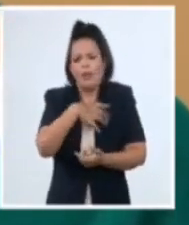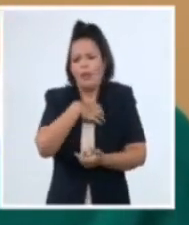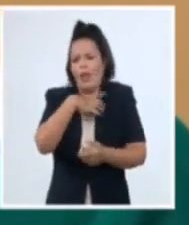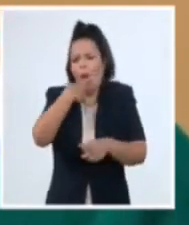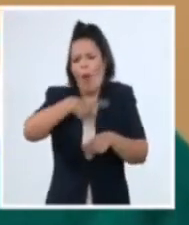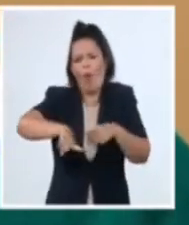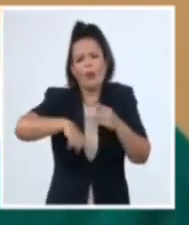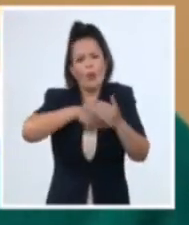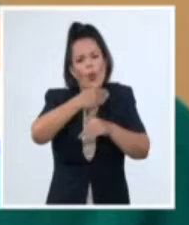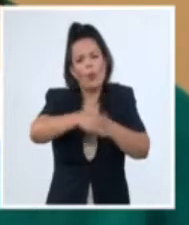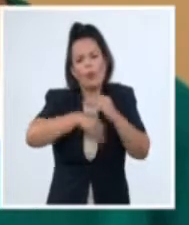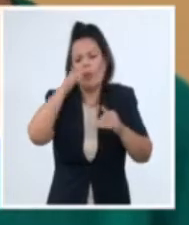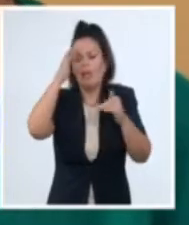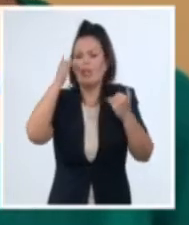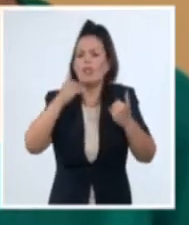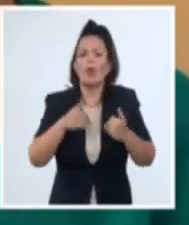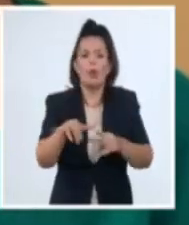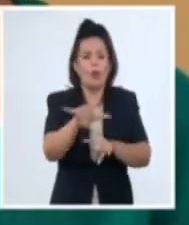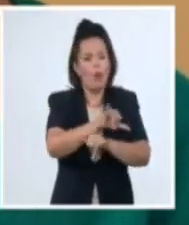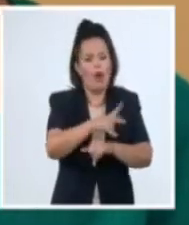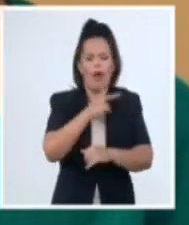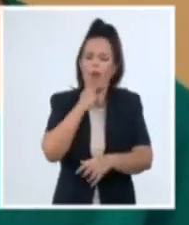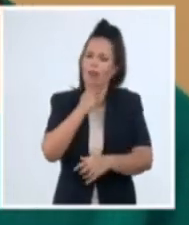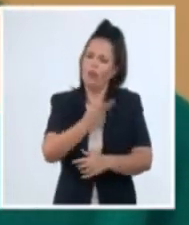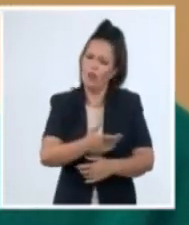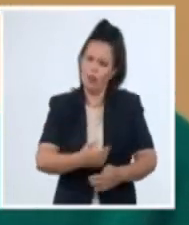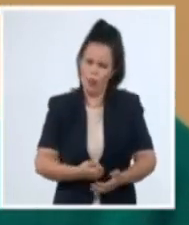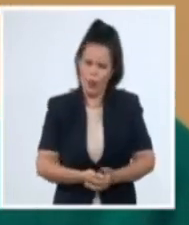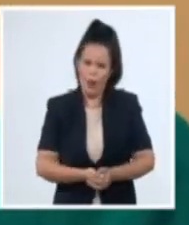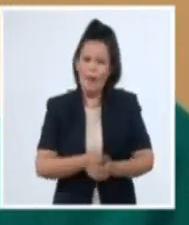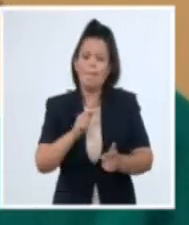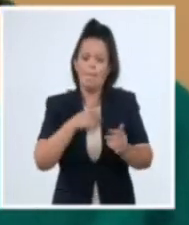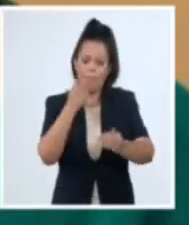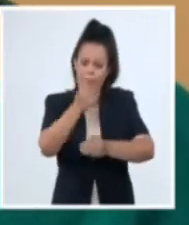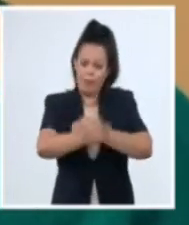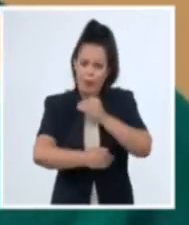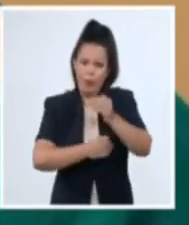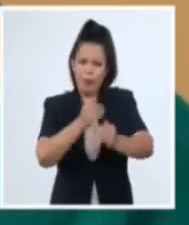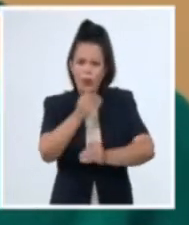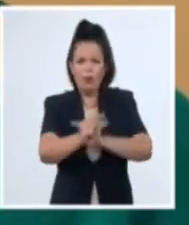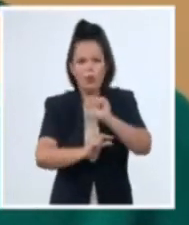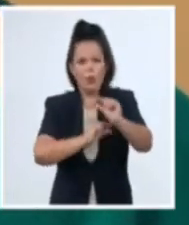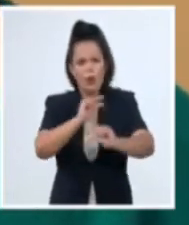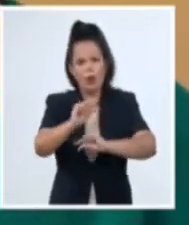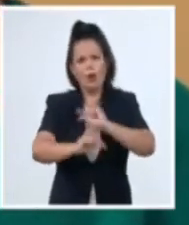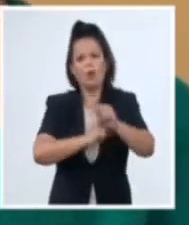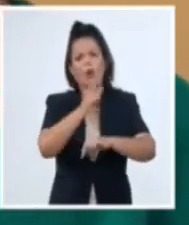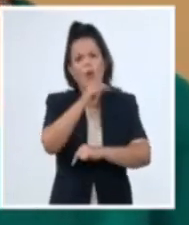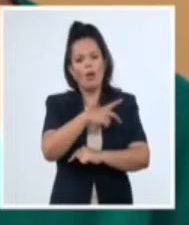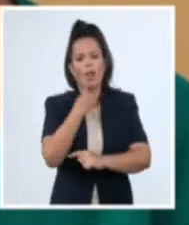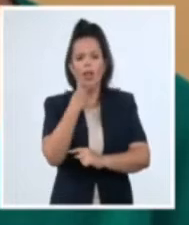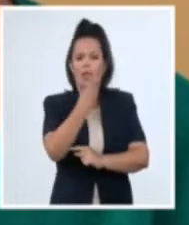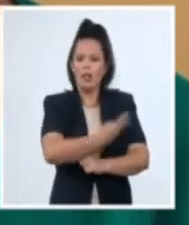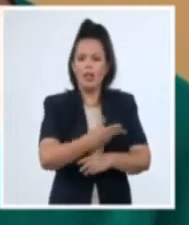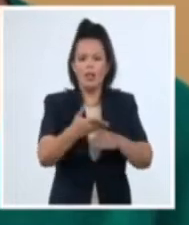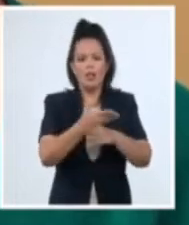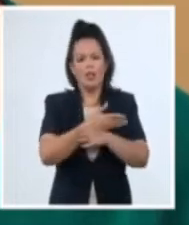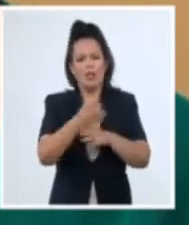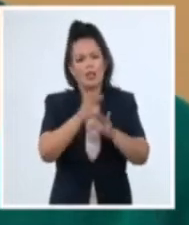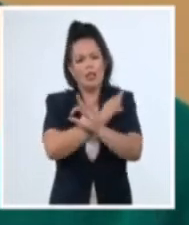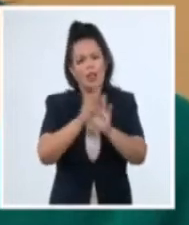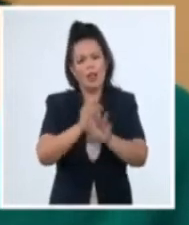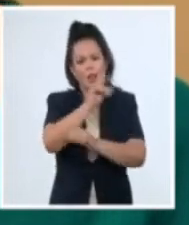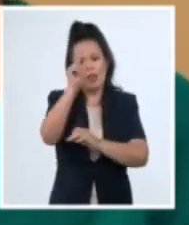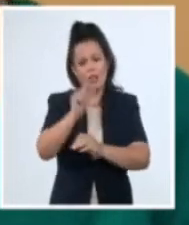ido evaluando en la marcha del proceso que estamos llevando a cabo con ellas y han sido evaluadas por especialistas de